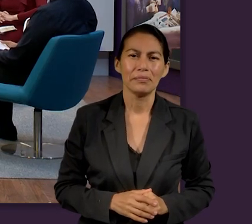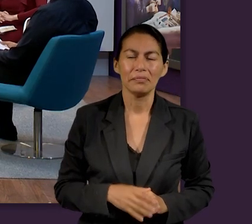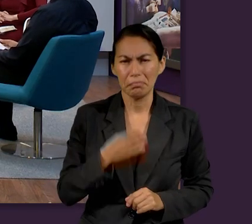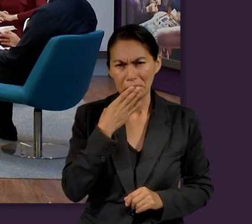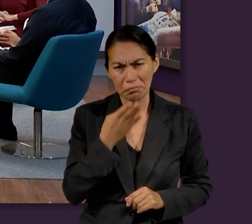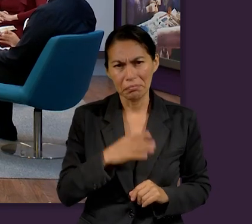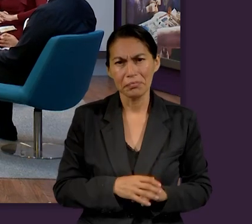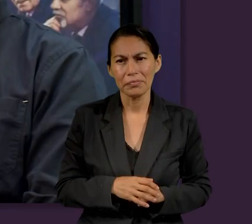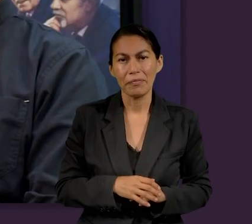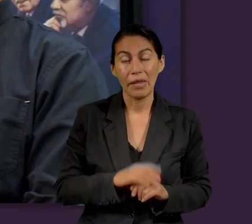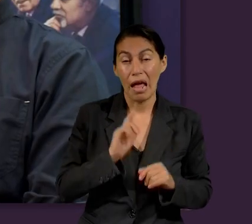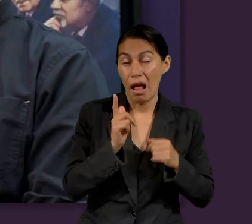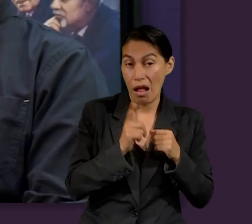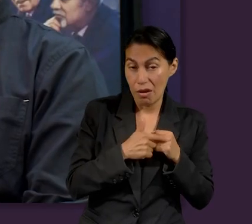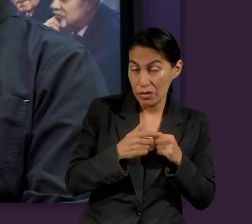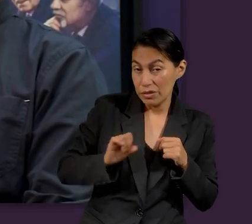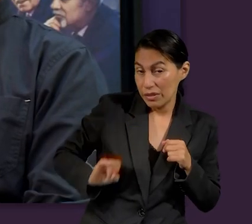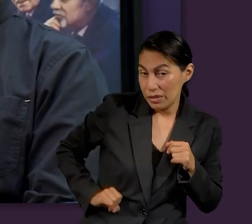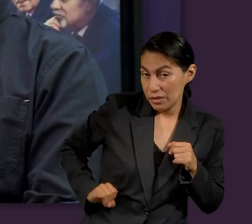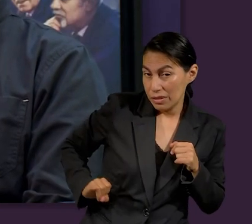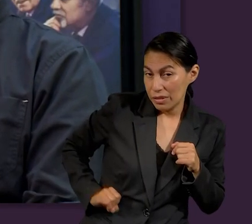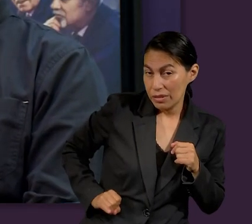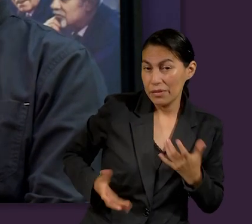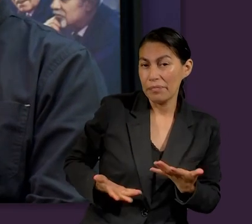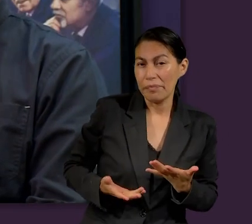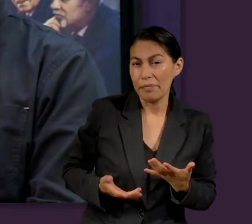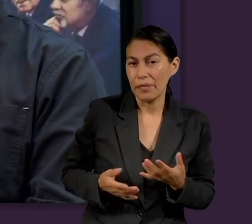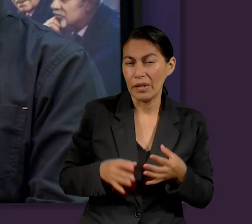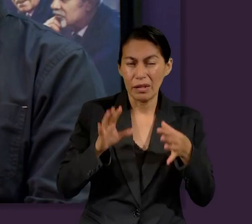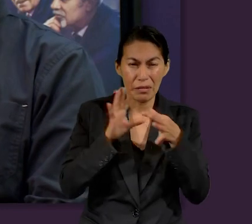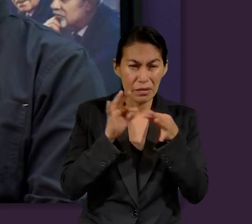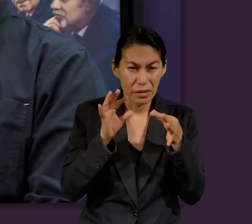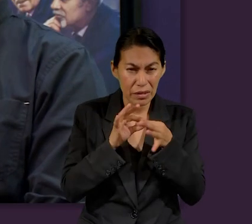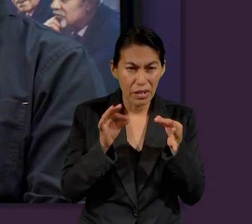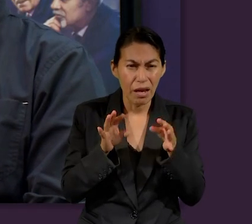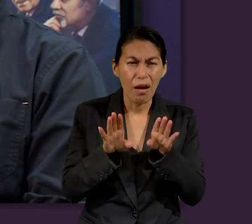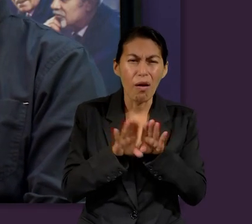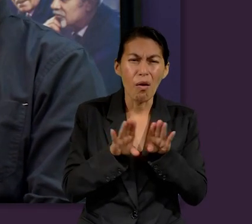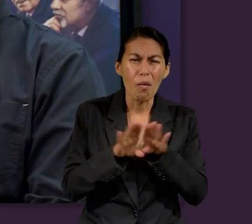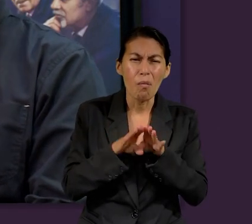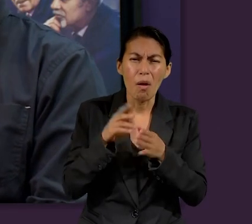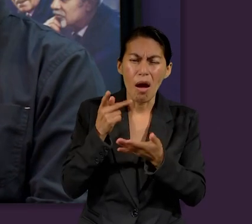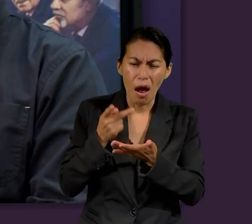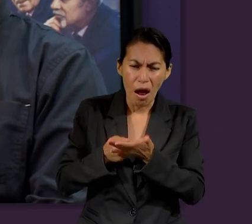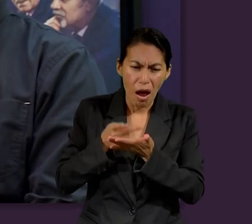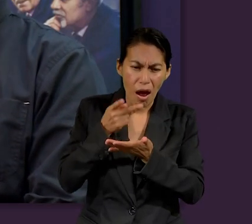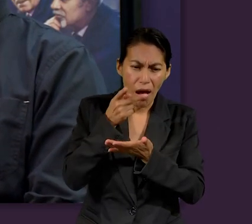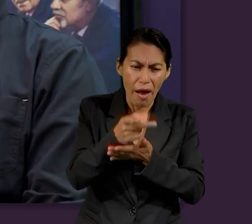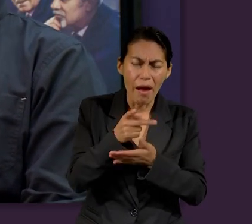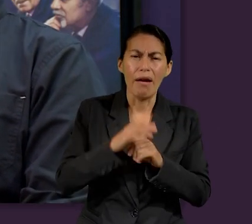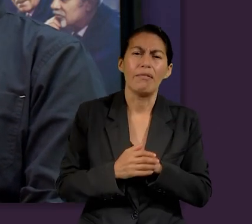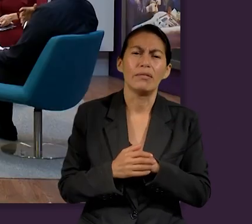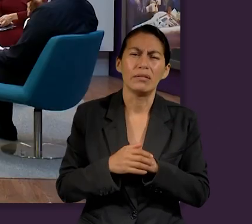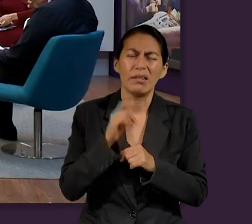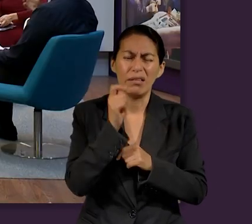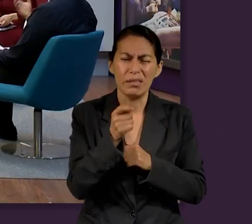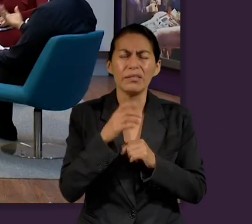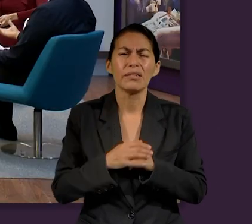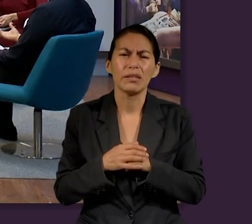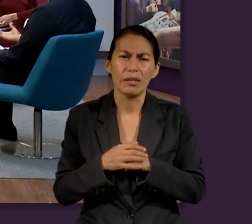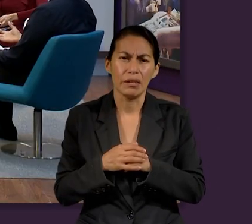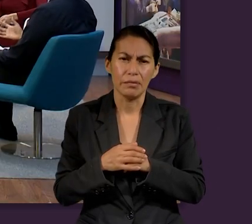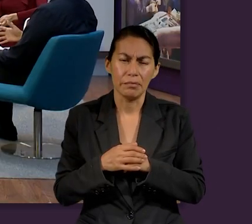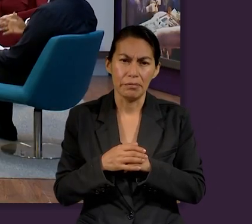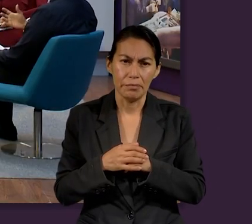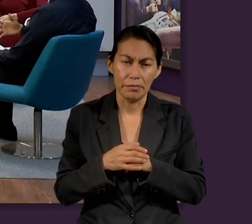Sí, un punto muy interesante es el hecho de la definición básica de una recompensa y de algo que es como un